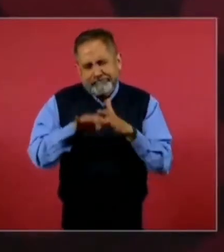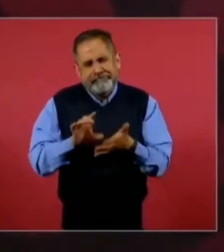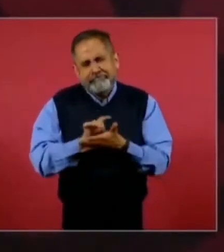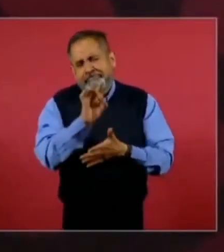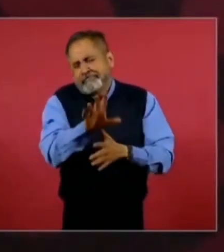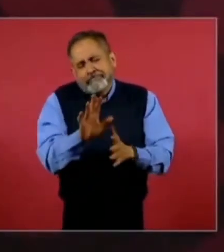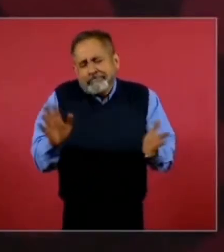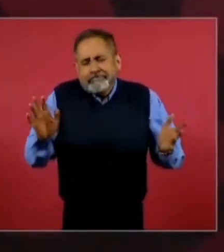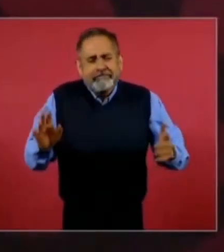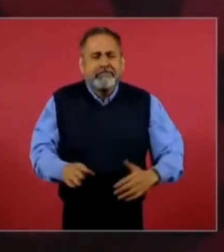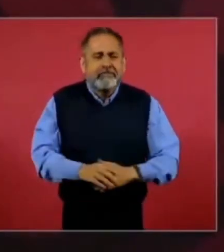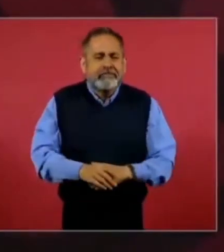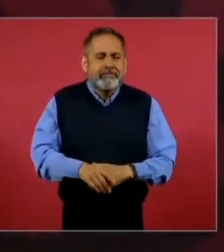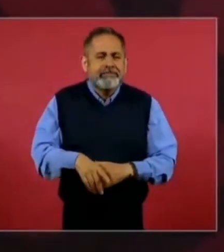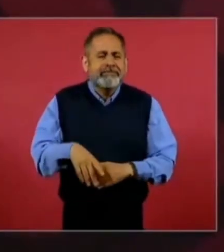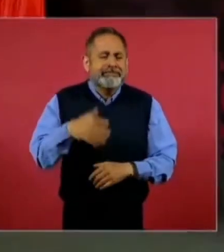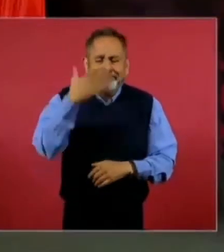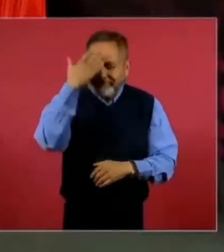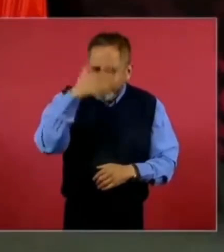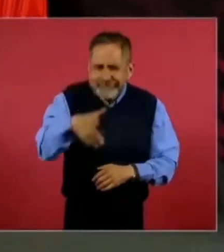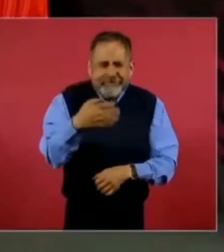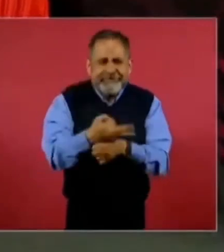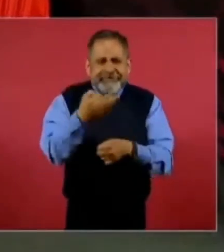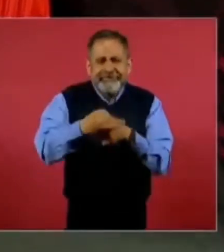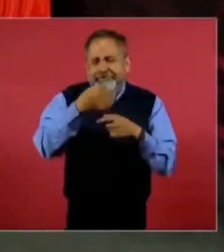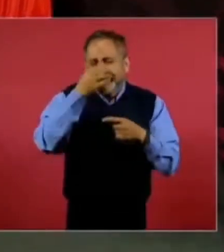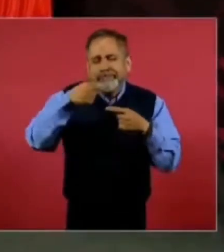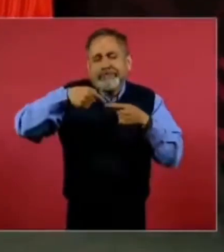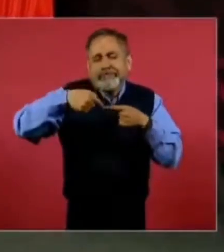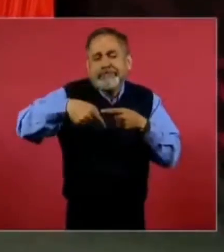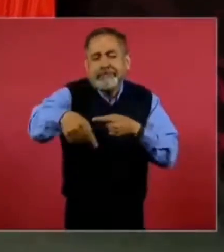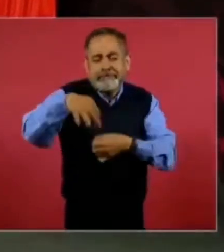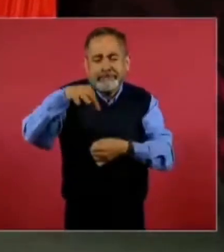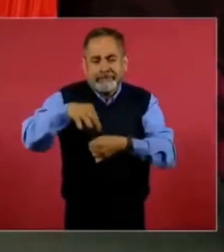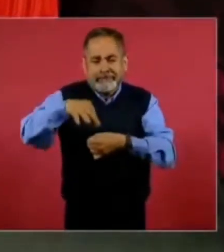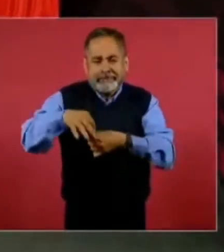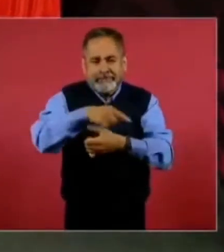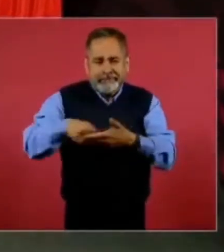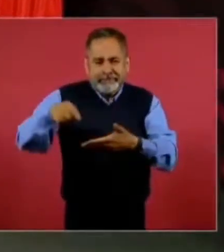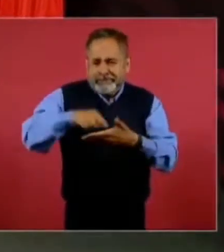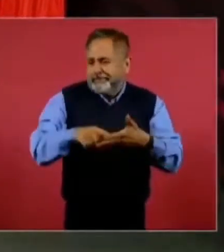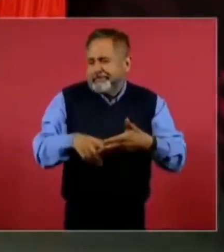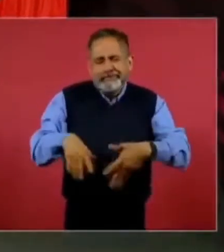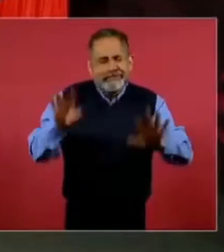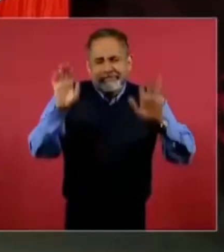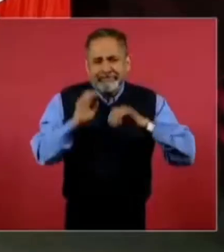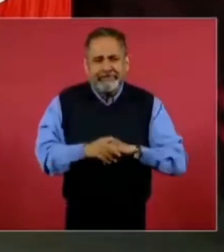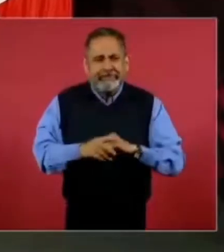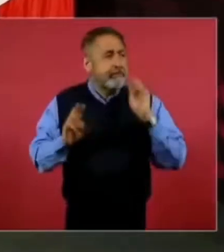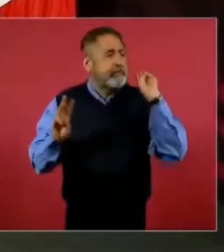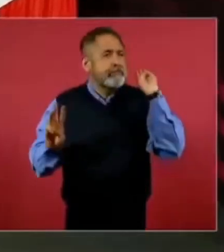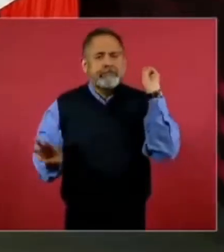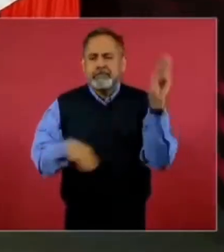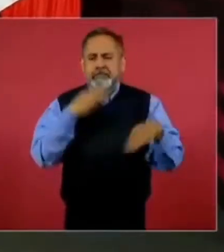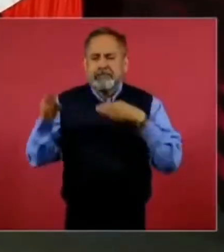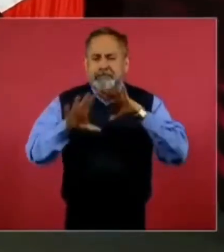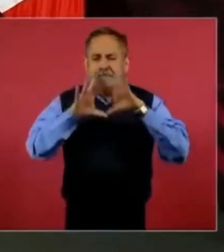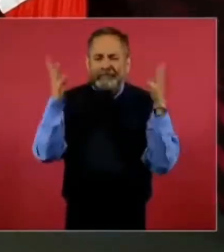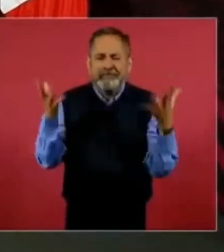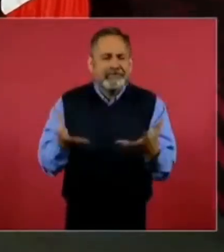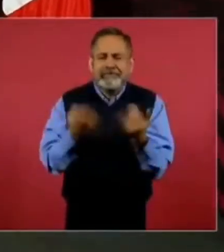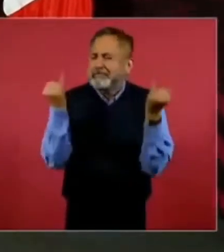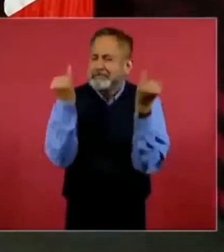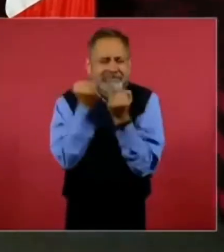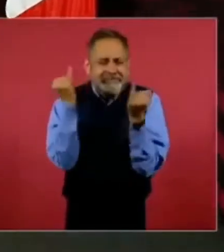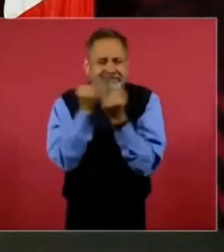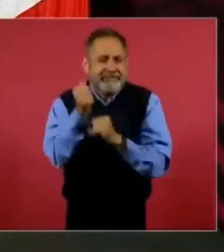son tiempos electorales y en cualquier lugar del mundo donde hay